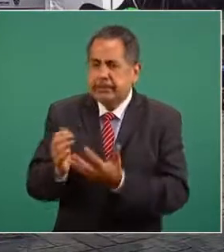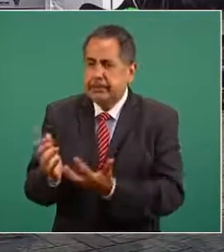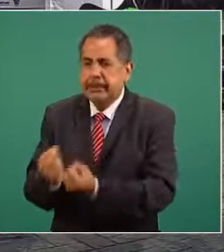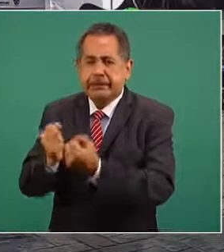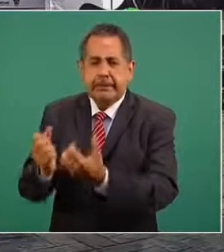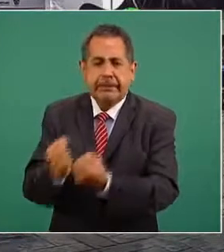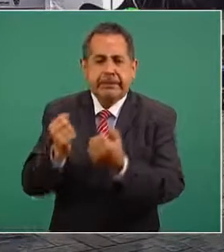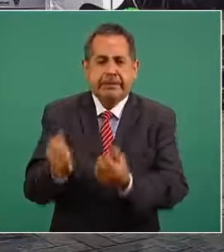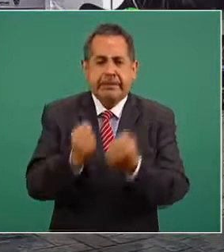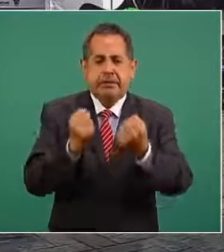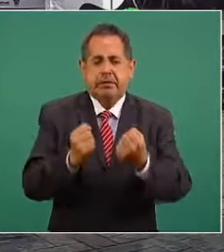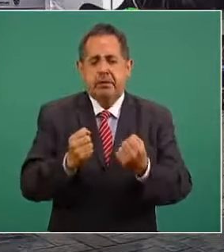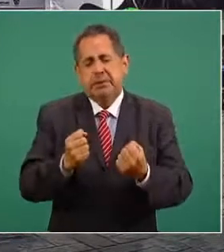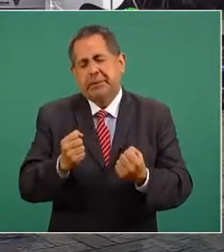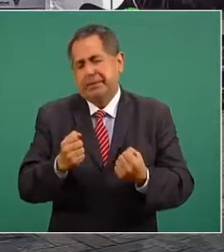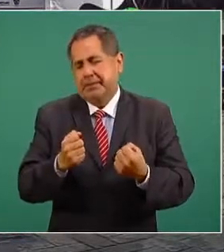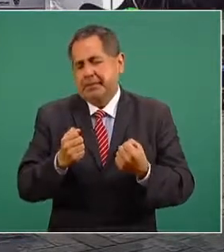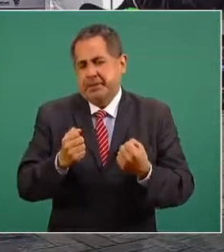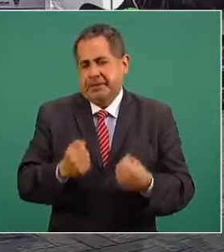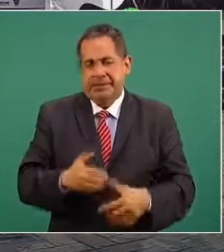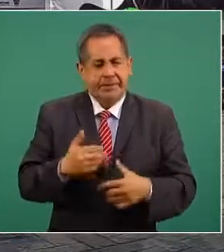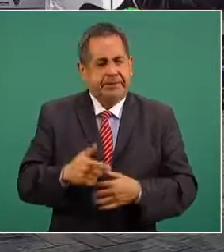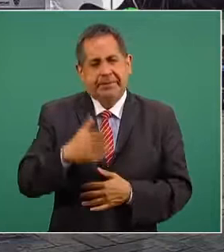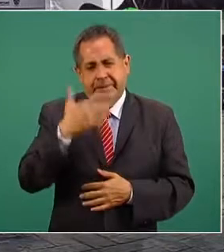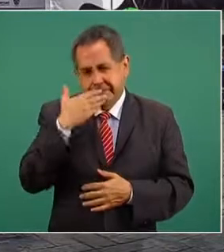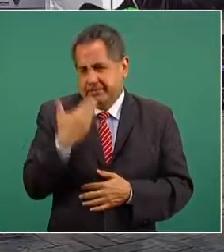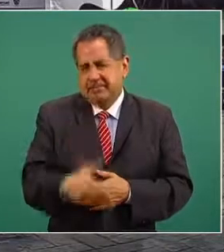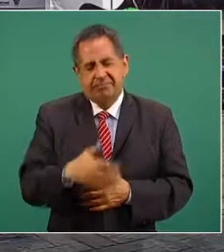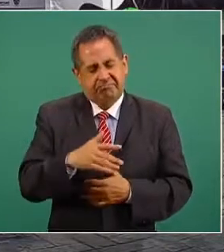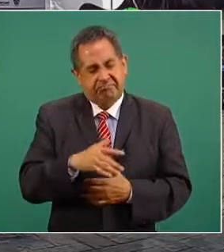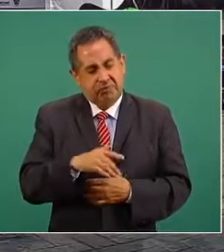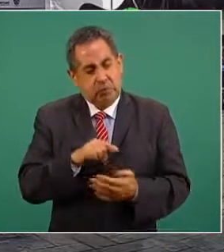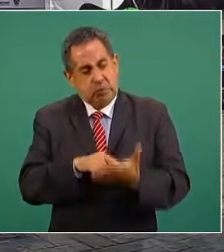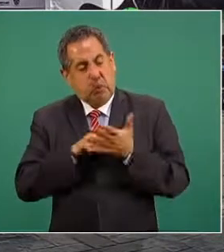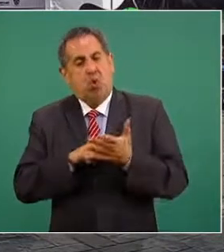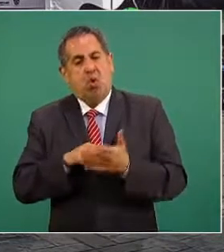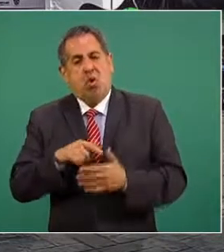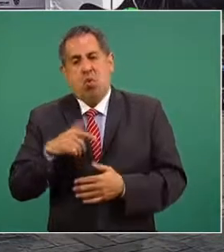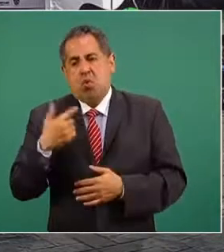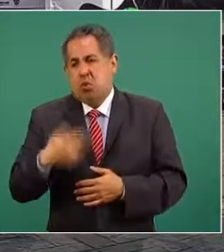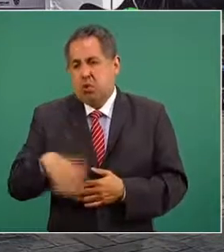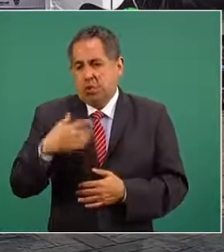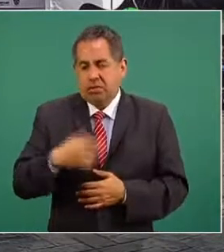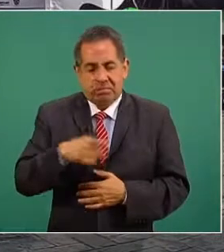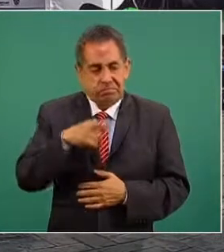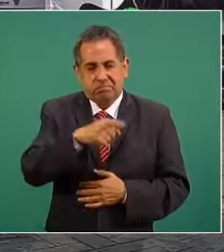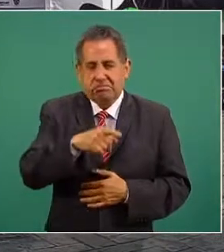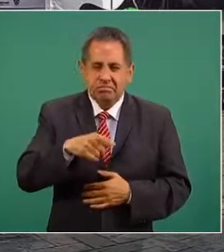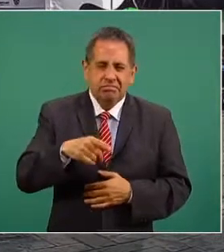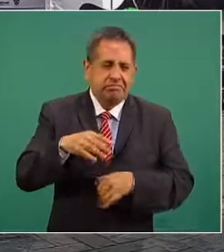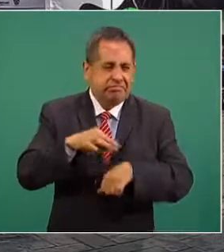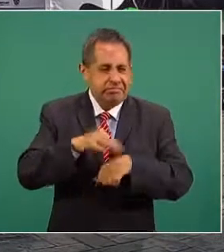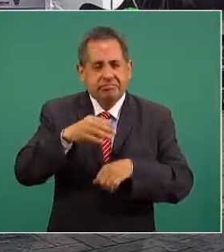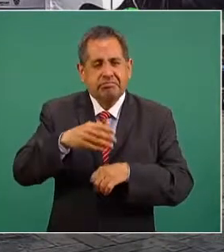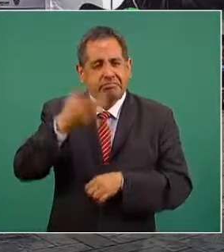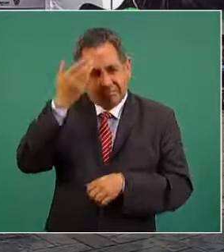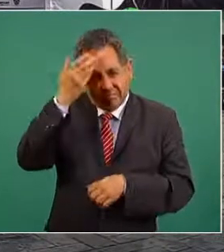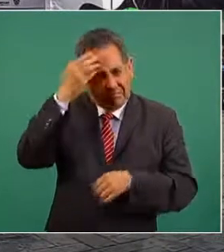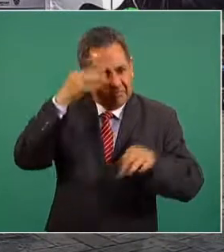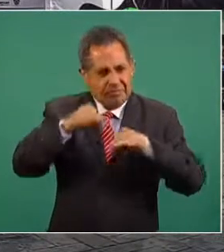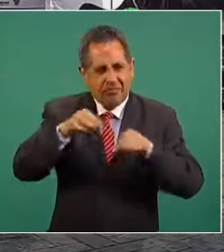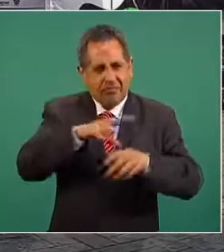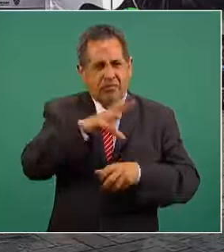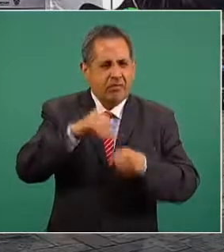es realmente ejemplar lo que hacen los médicos las enfermeras los trabajadores